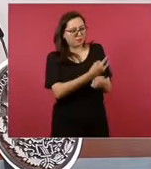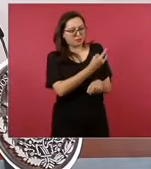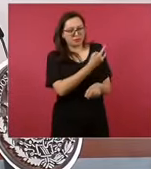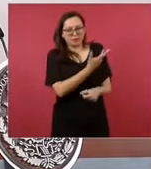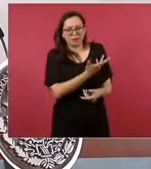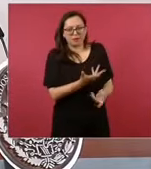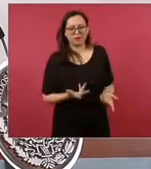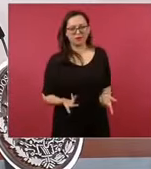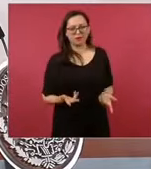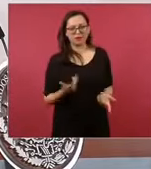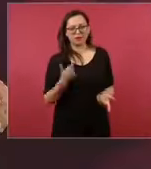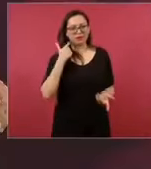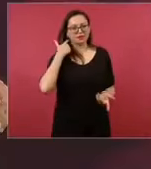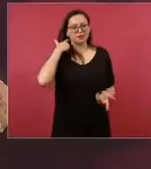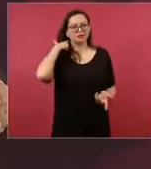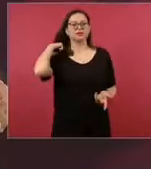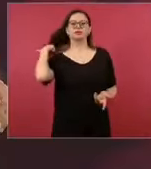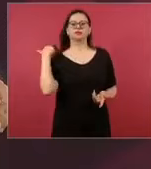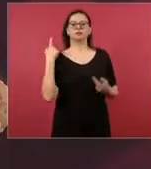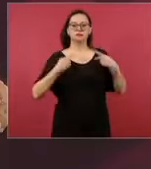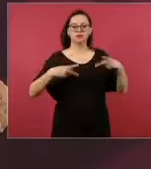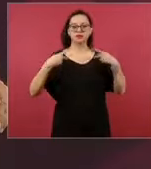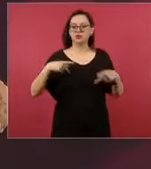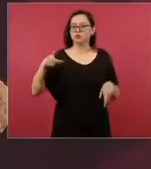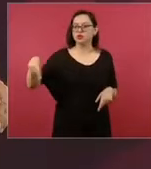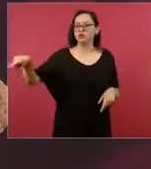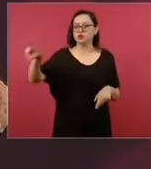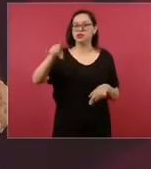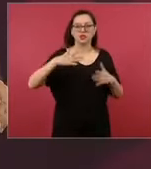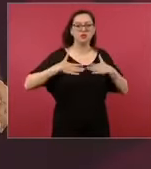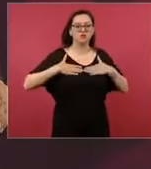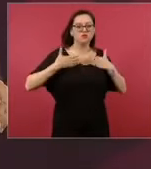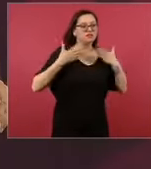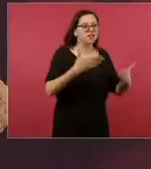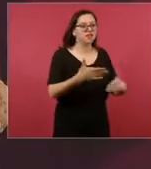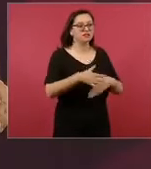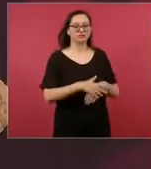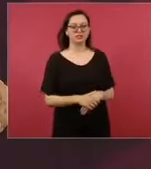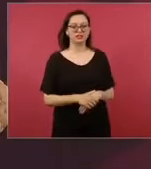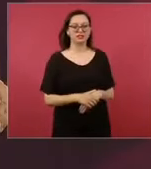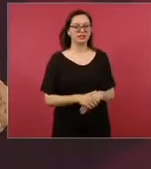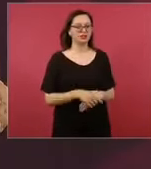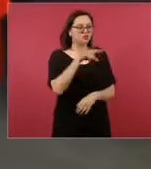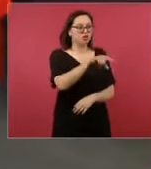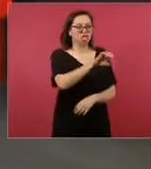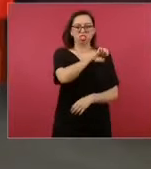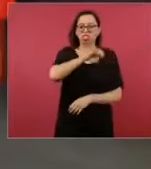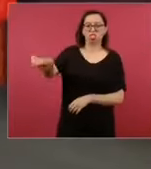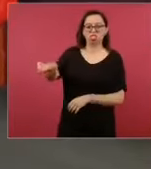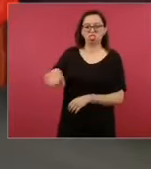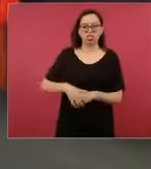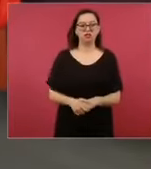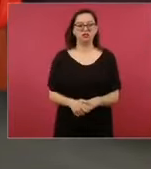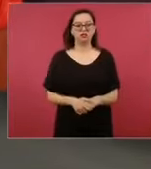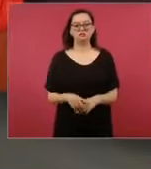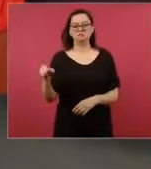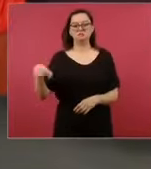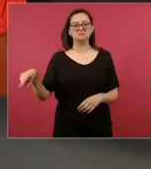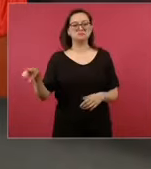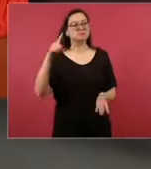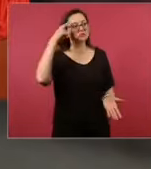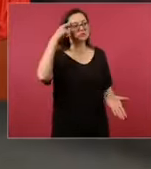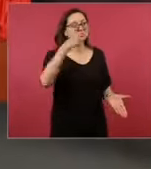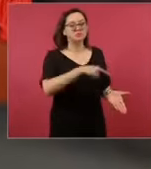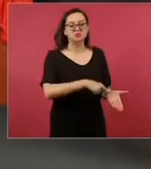la gente que es víctima o más susceptible a la manipulación, porque